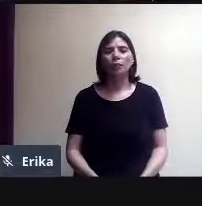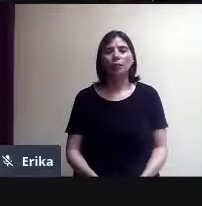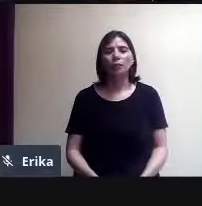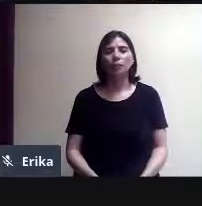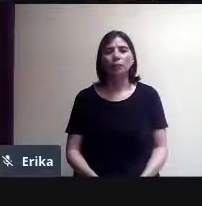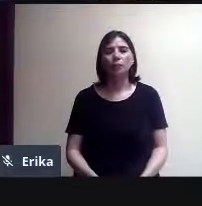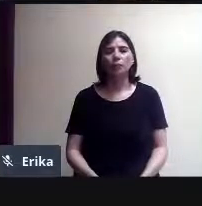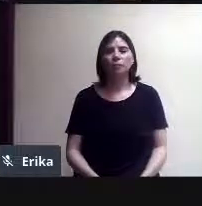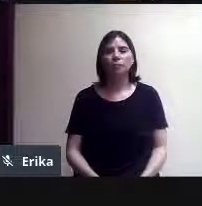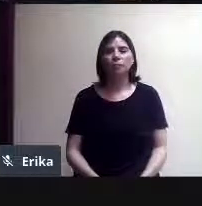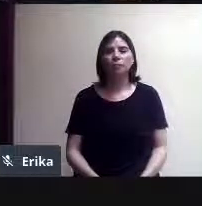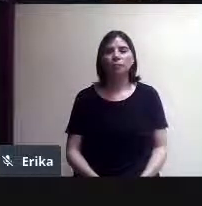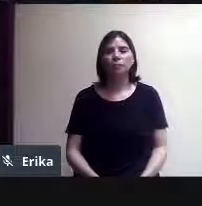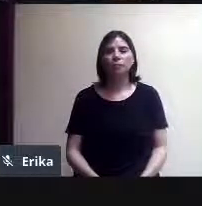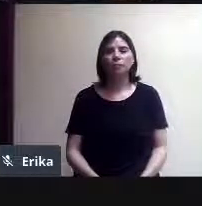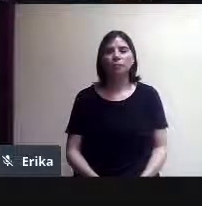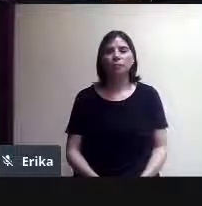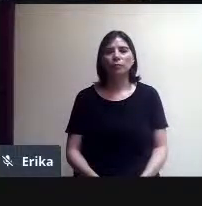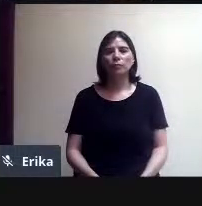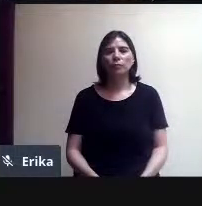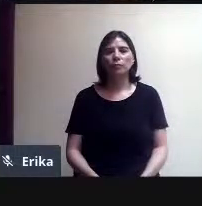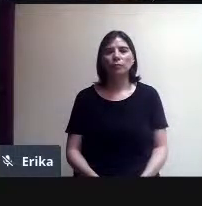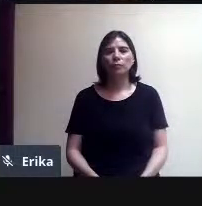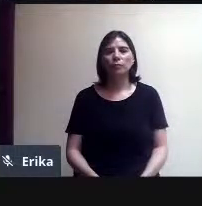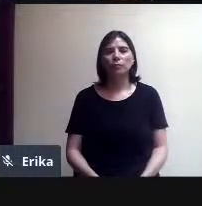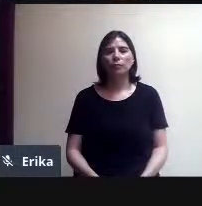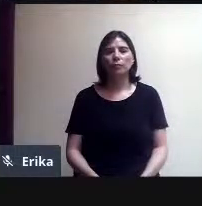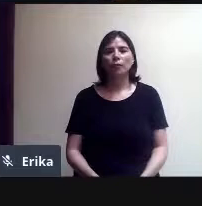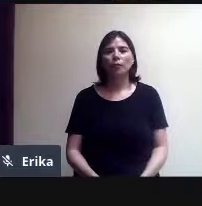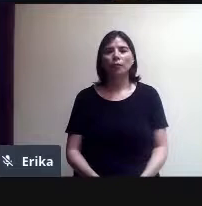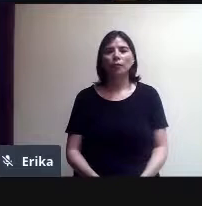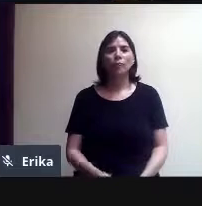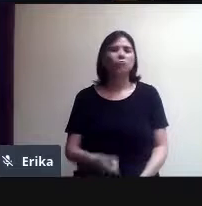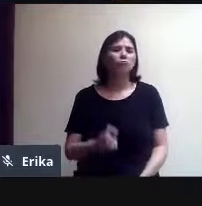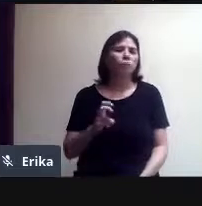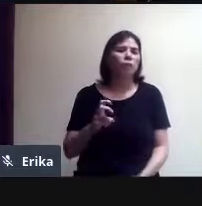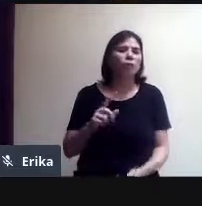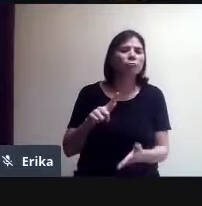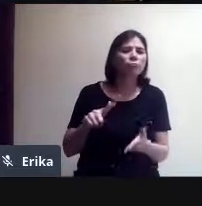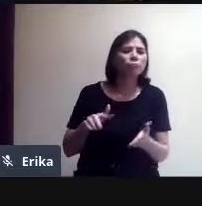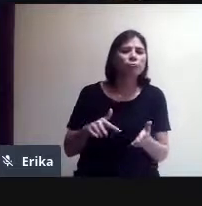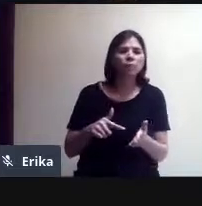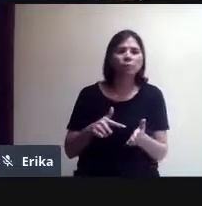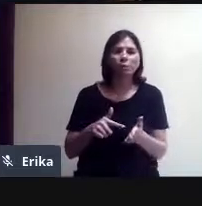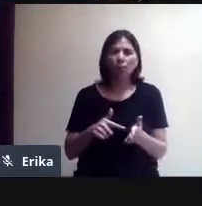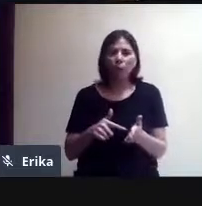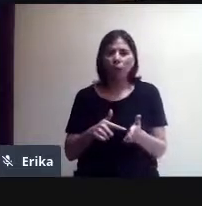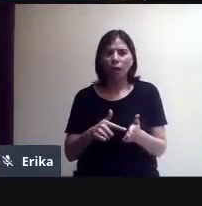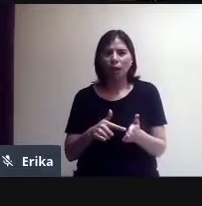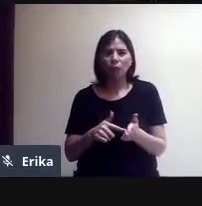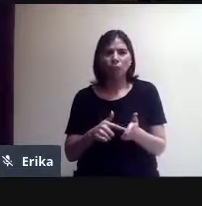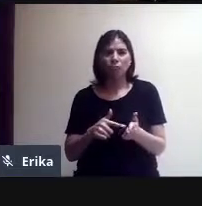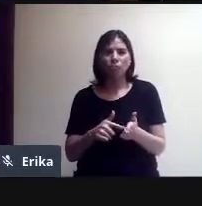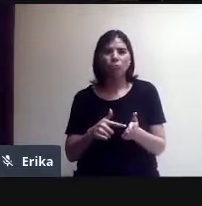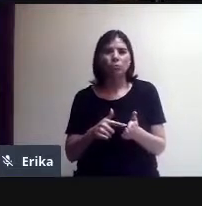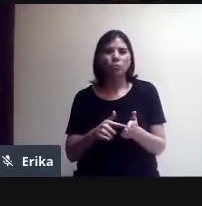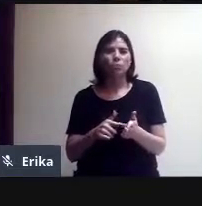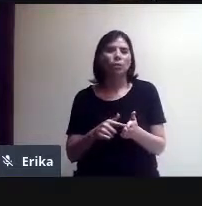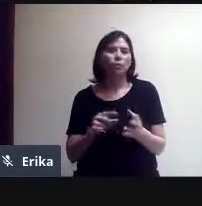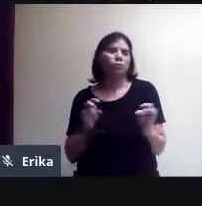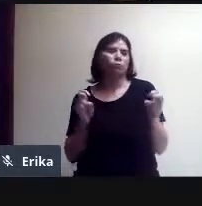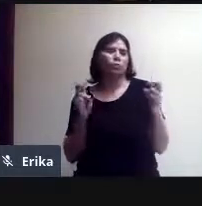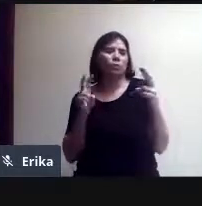puede ser ese el lugar donde nos vamos a ver, ¿no? Si yo tengo